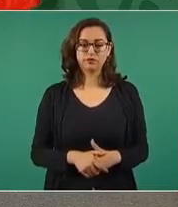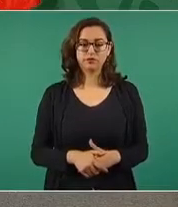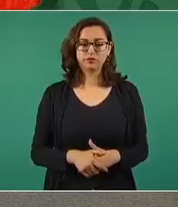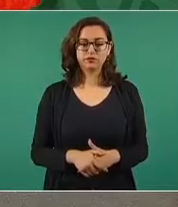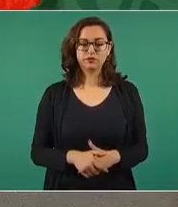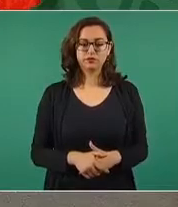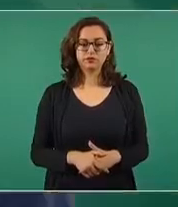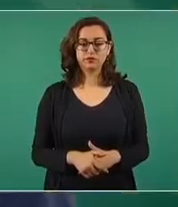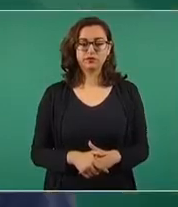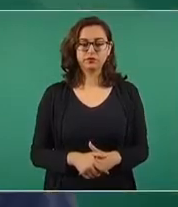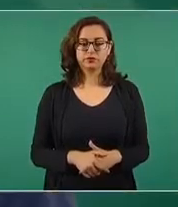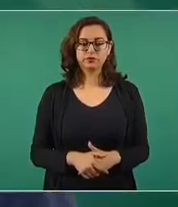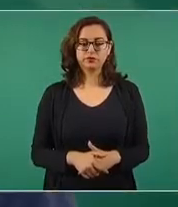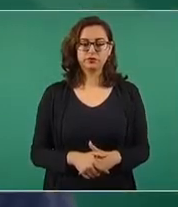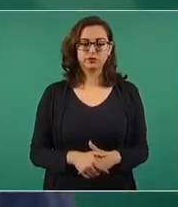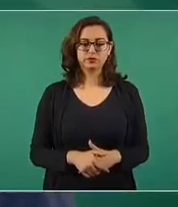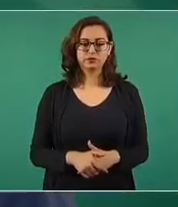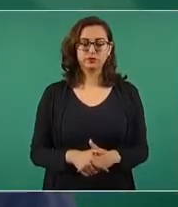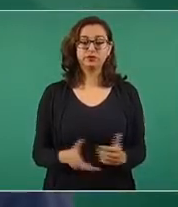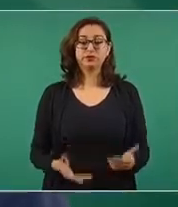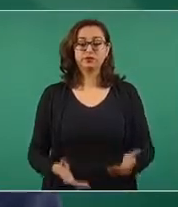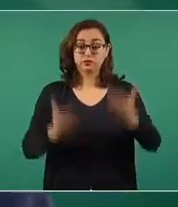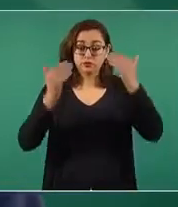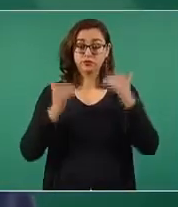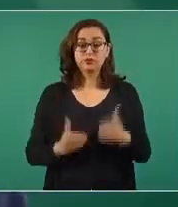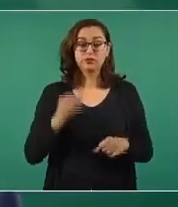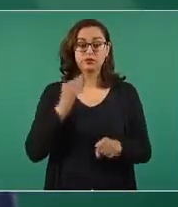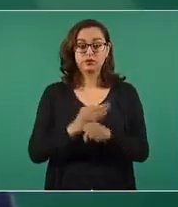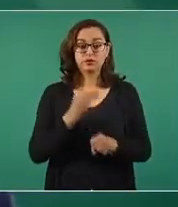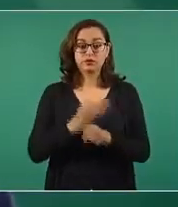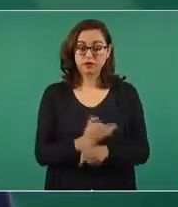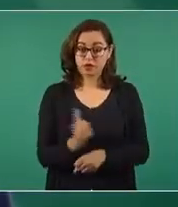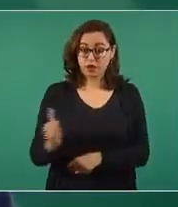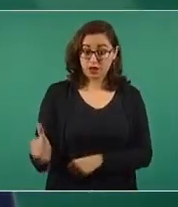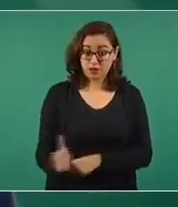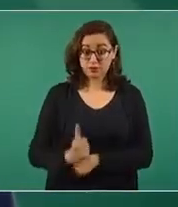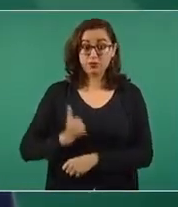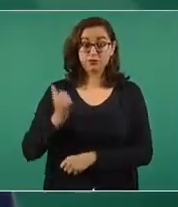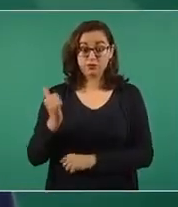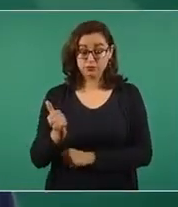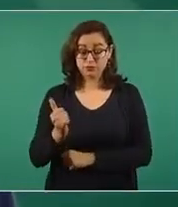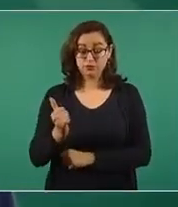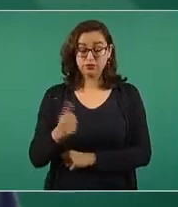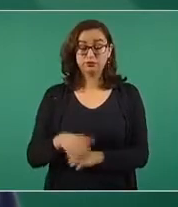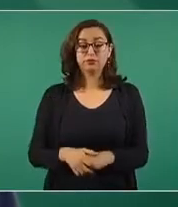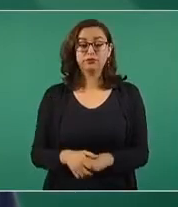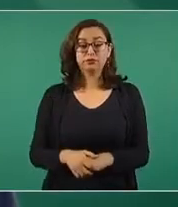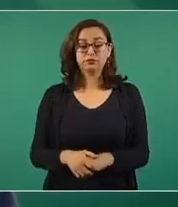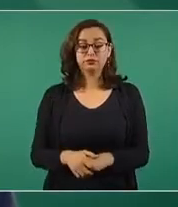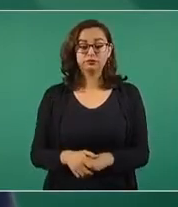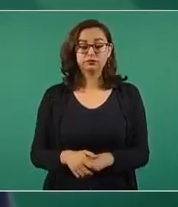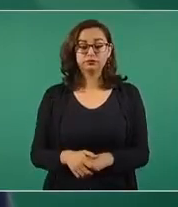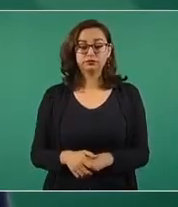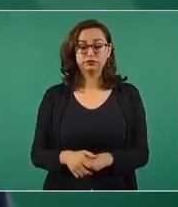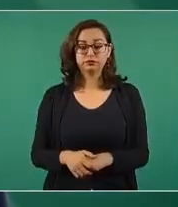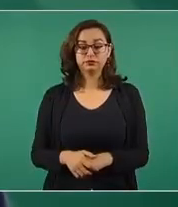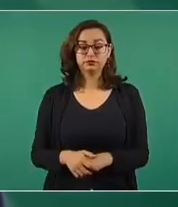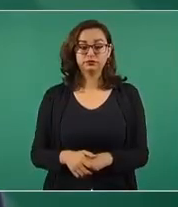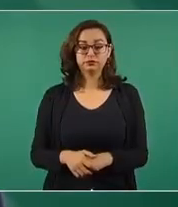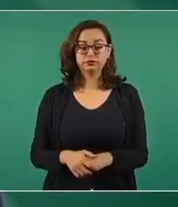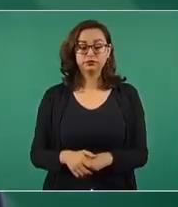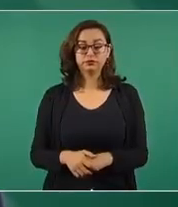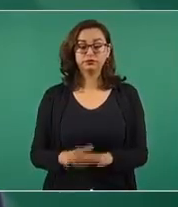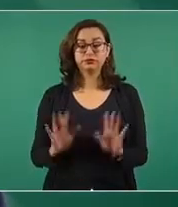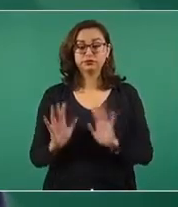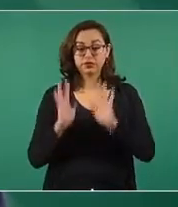Voy a aprovechar para decirles que ya este fin de semana aparece mi nuevo